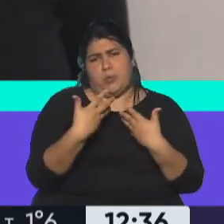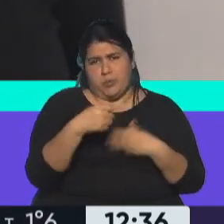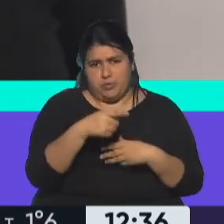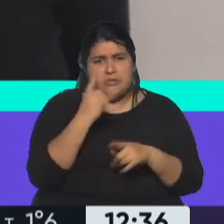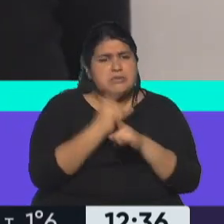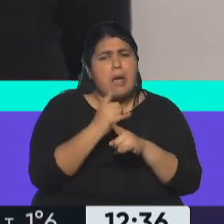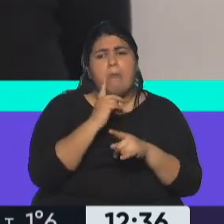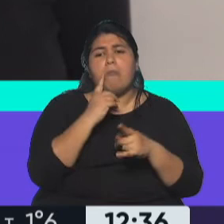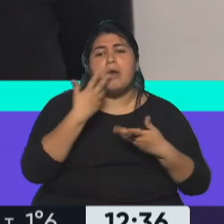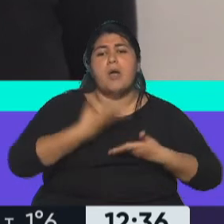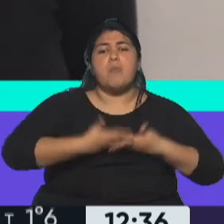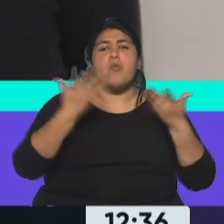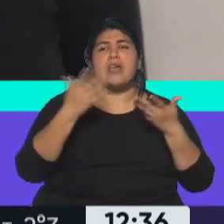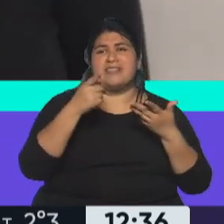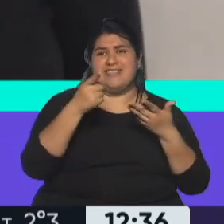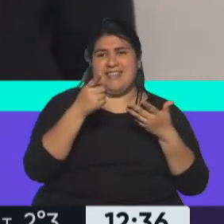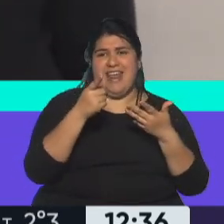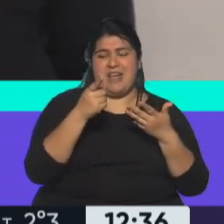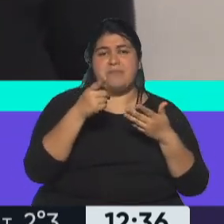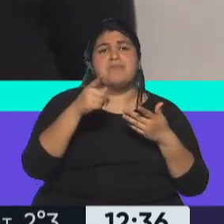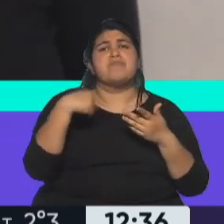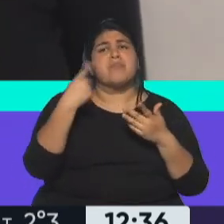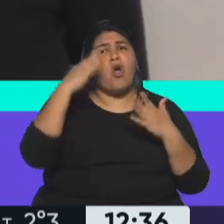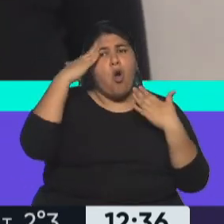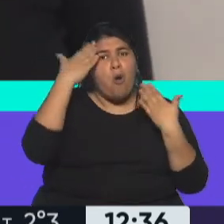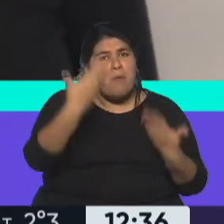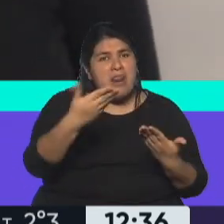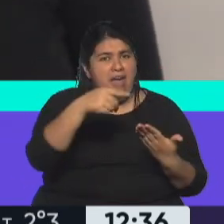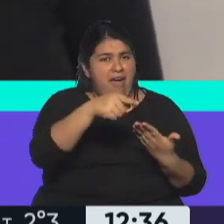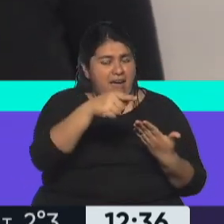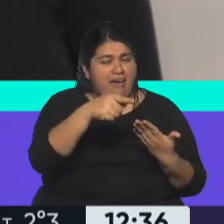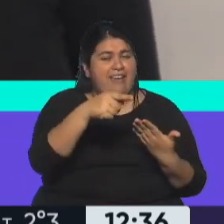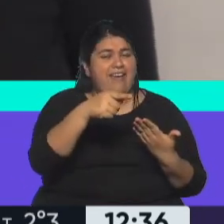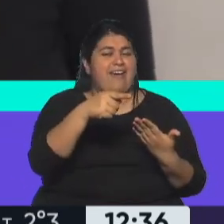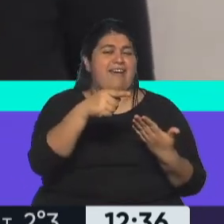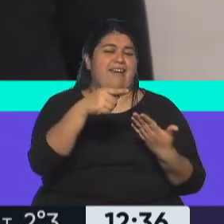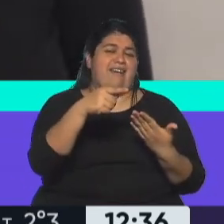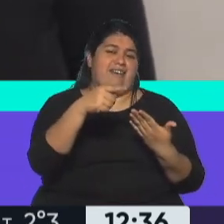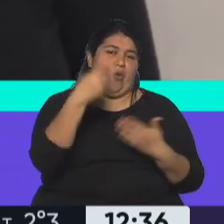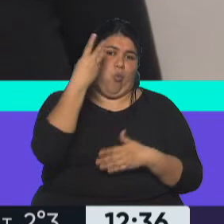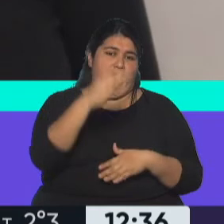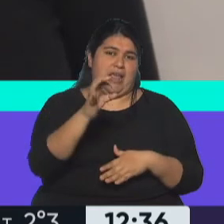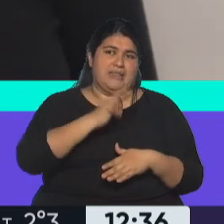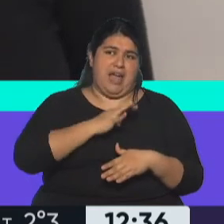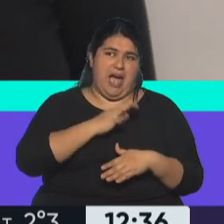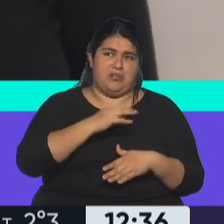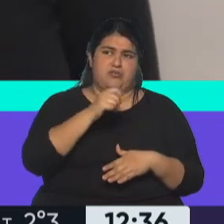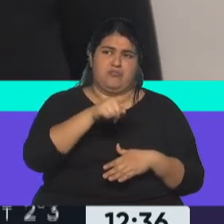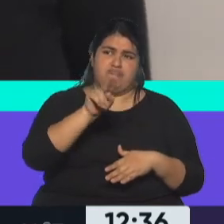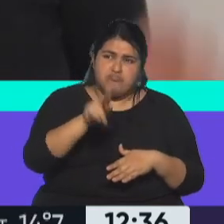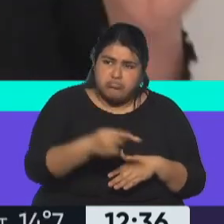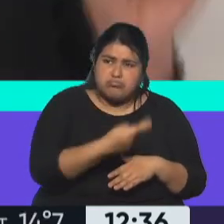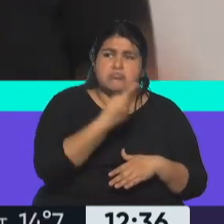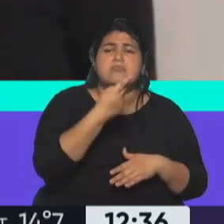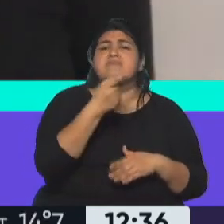protegido en el Museo del Cine. Entonces este homenaje que se hace a Lucas de Mare a 40 años de su fallecimiento se